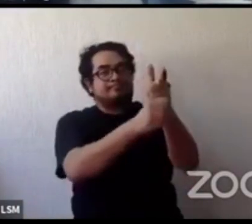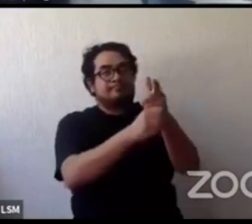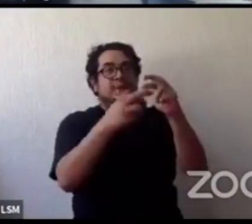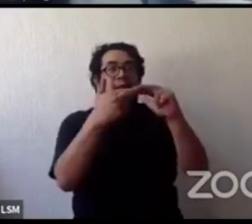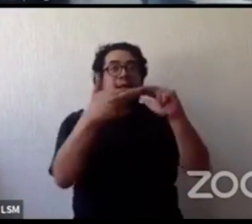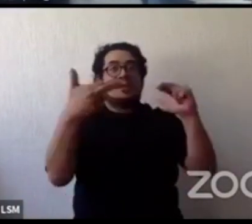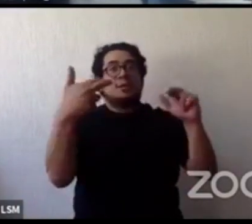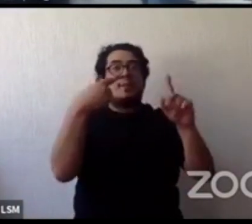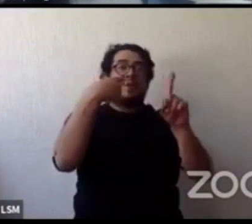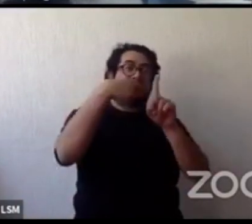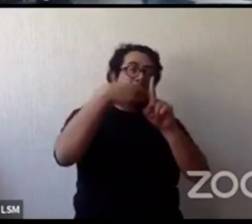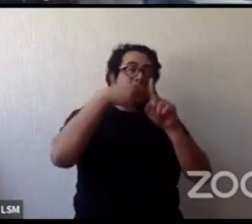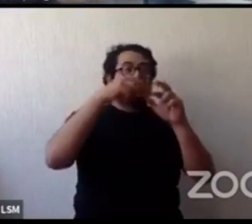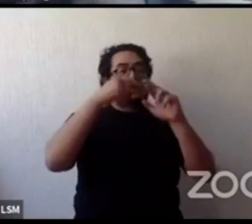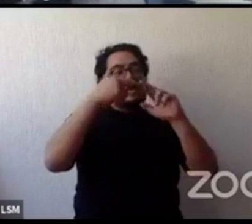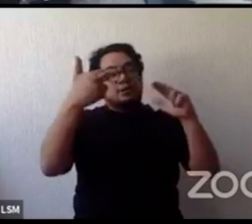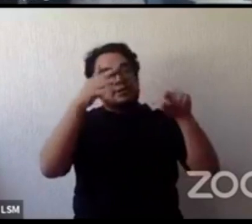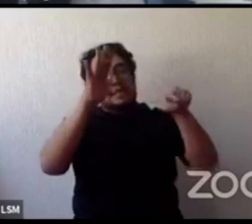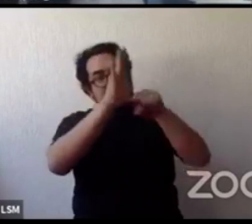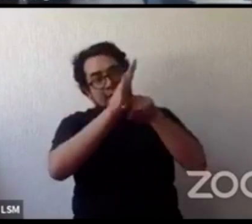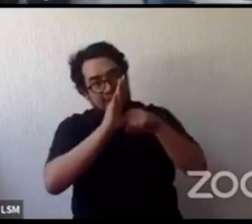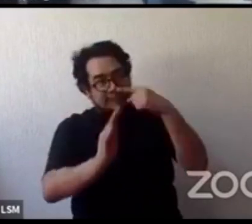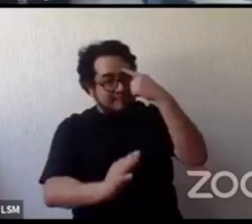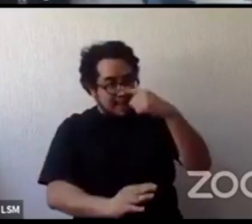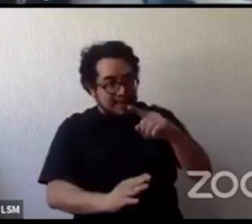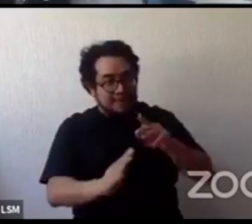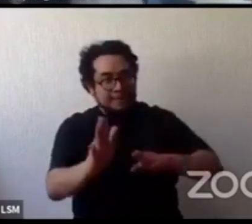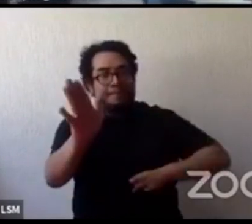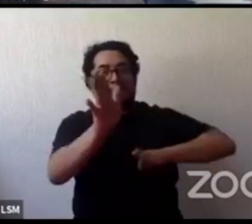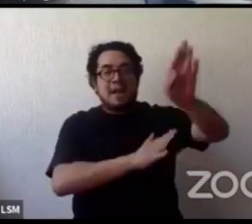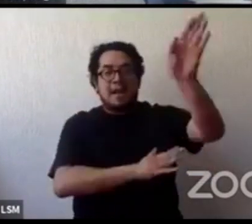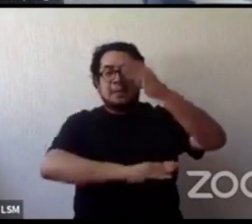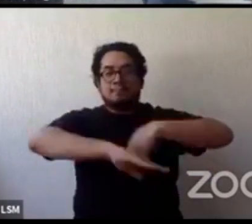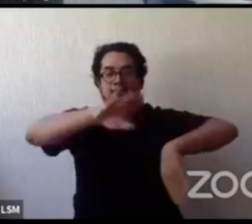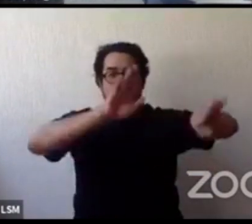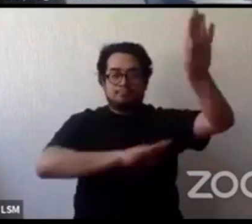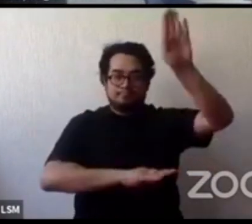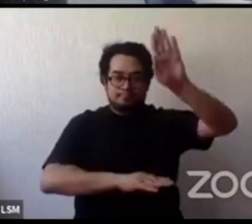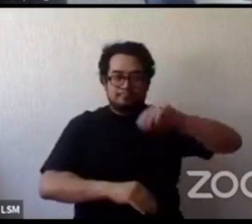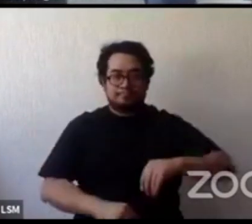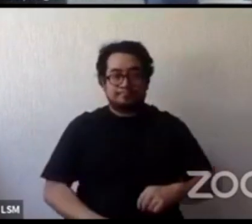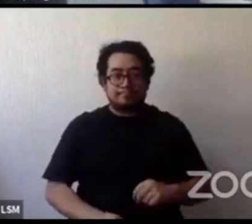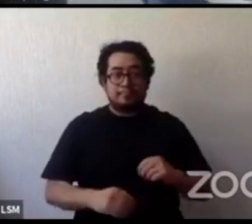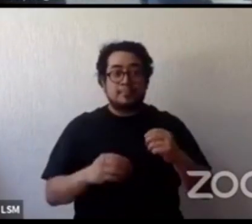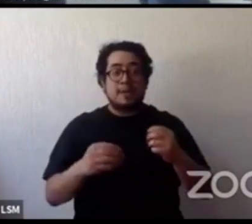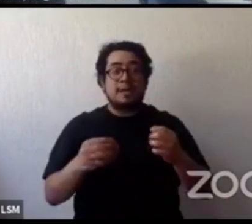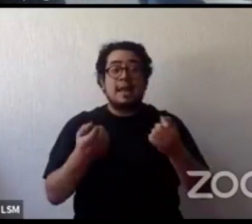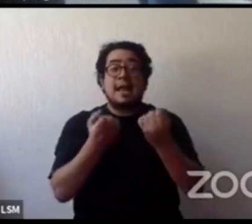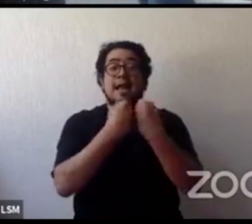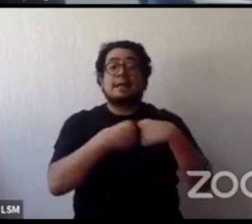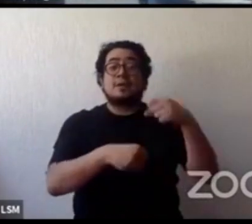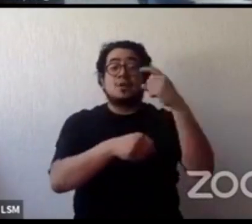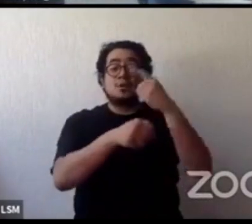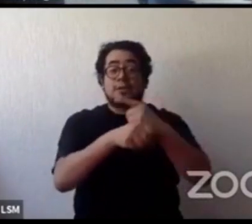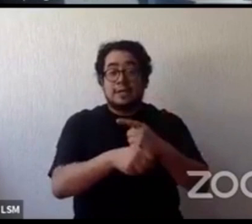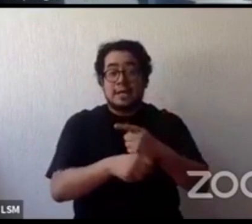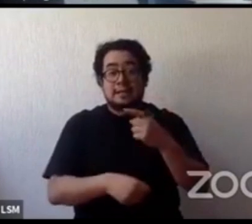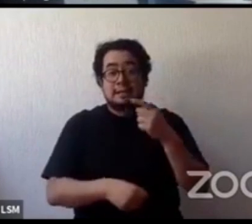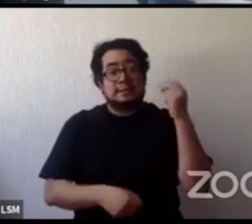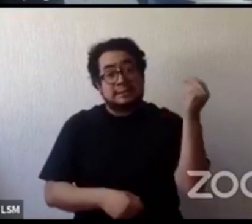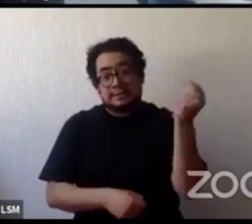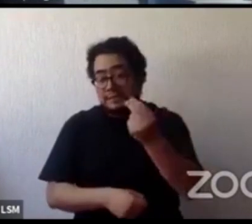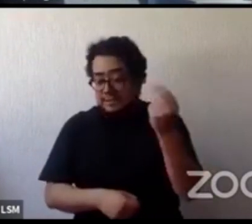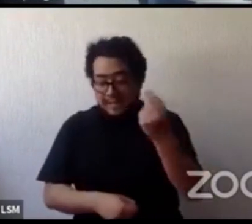positivas que puedan ayudarlos a desarrollar su máximo potencial a la sociedad civil me gustaría decirle que necesitamos trabajar más